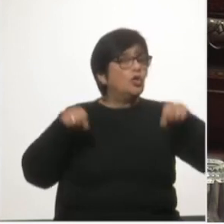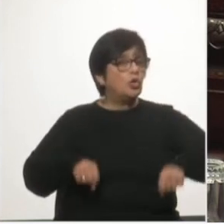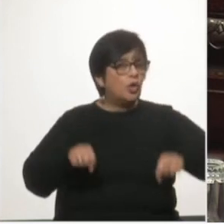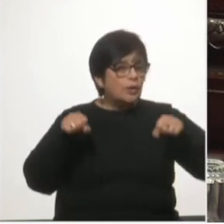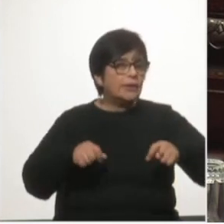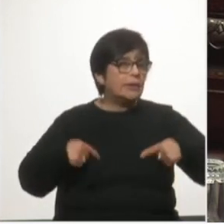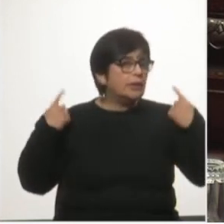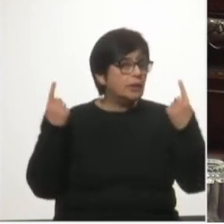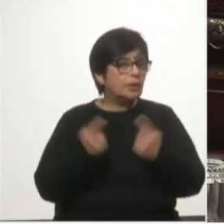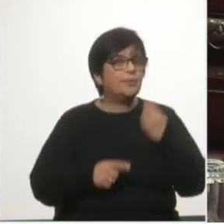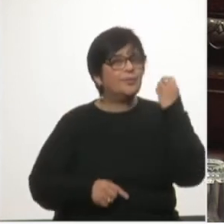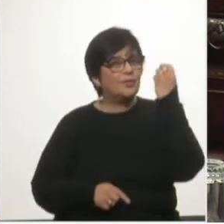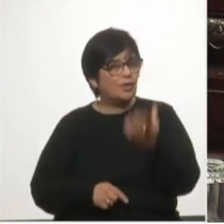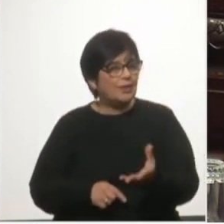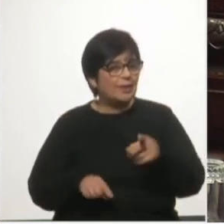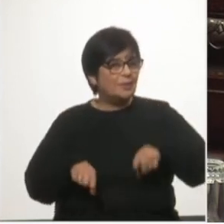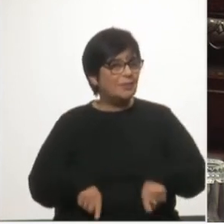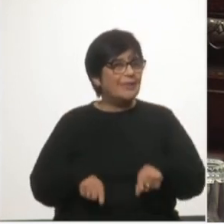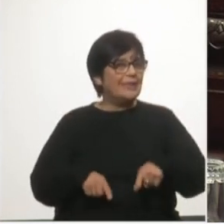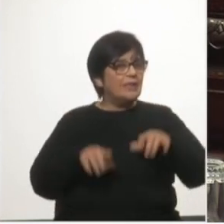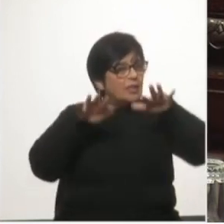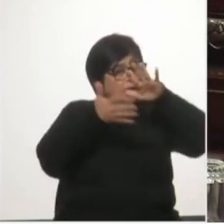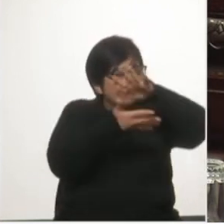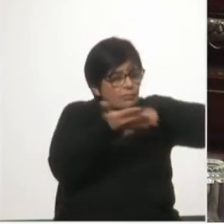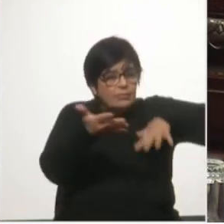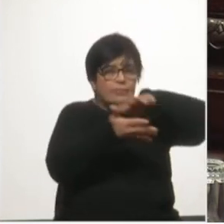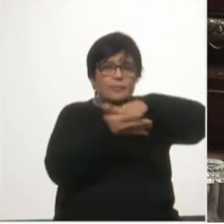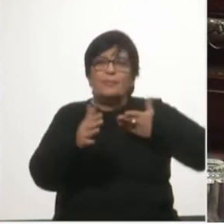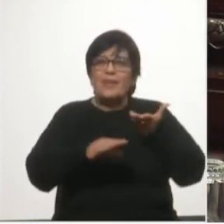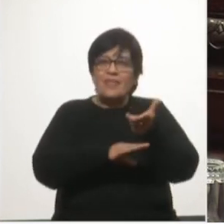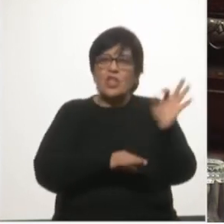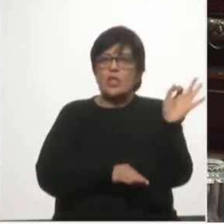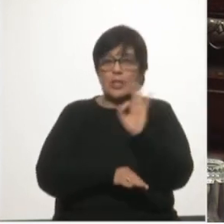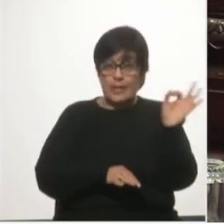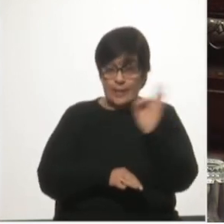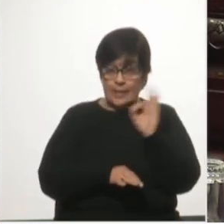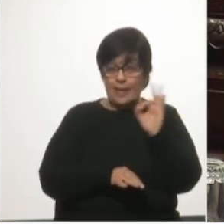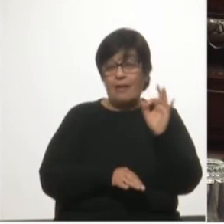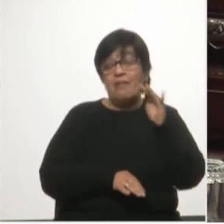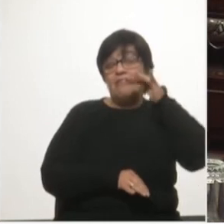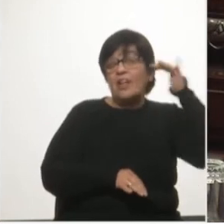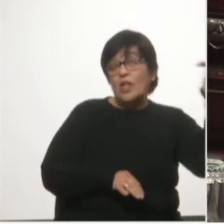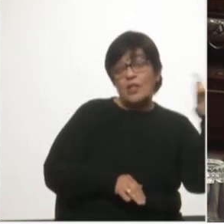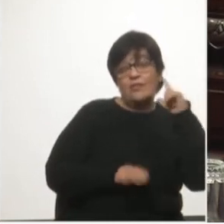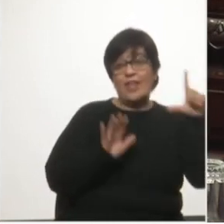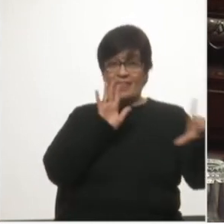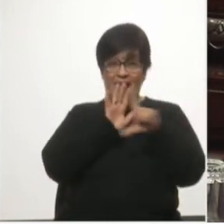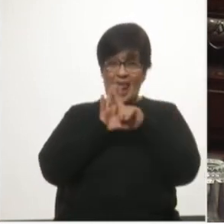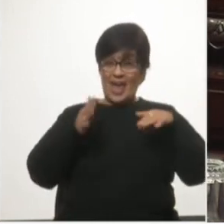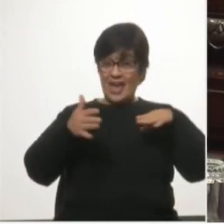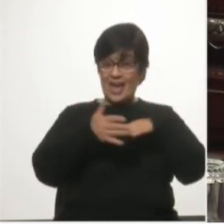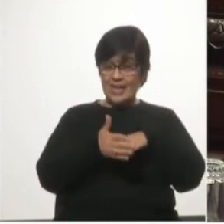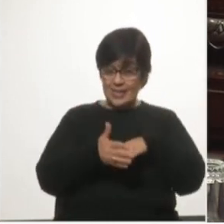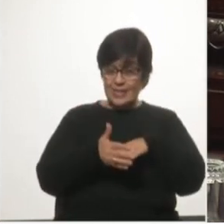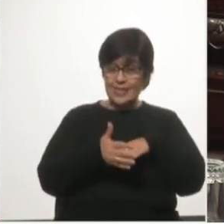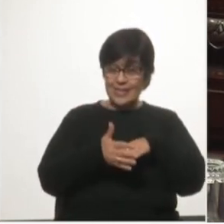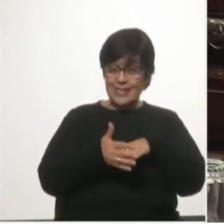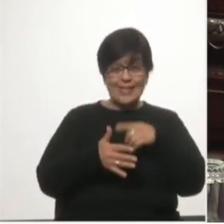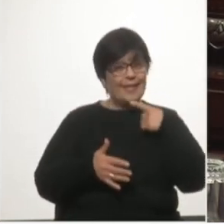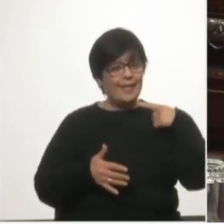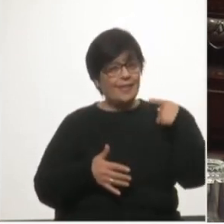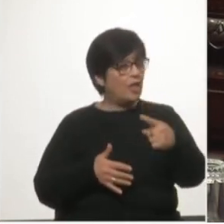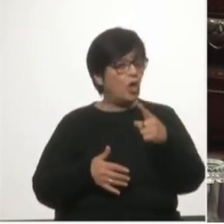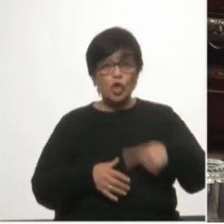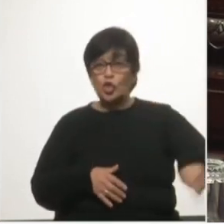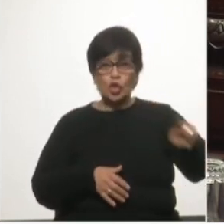por qué el ministro no solicitó informes él decía que la filosofía de la ley de puertos que